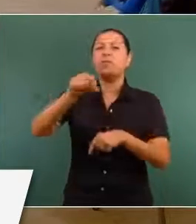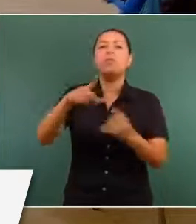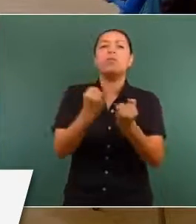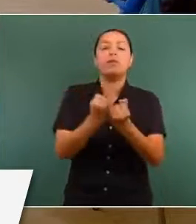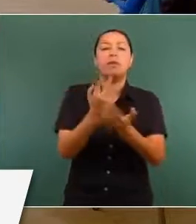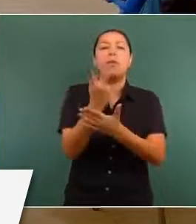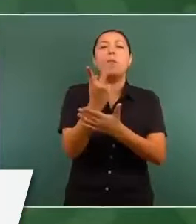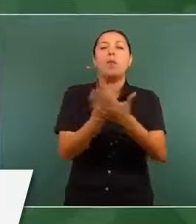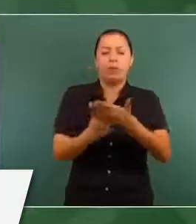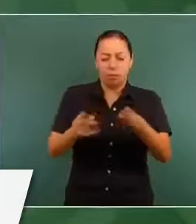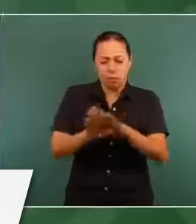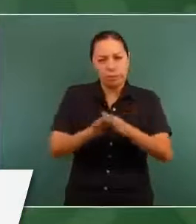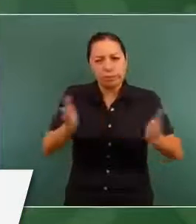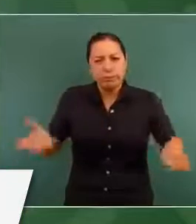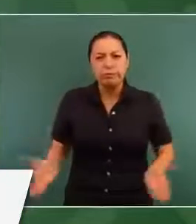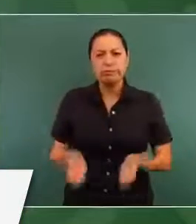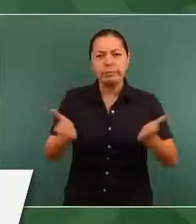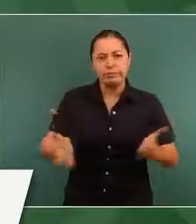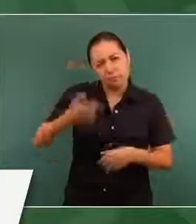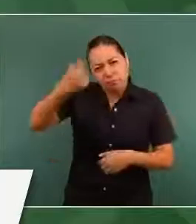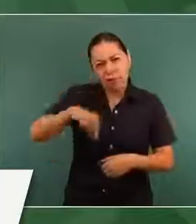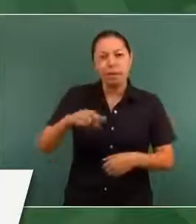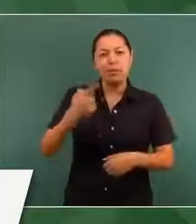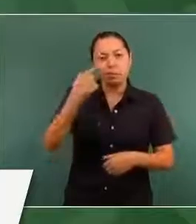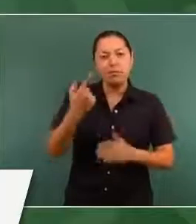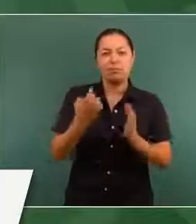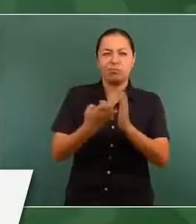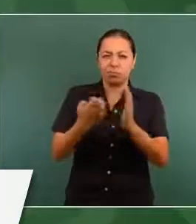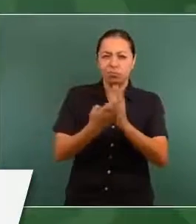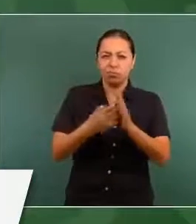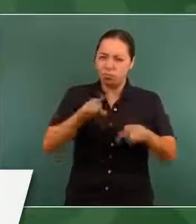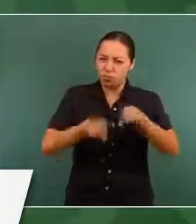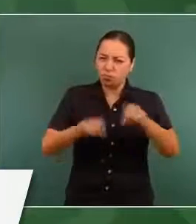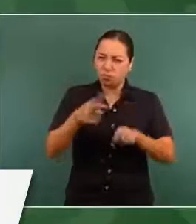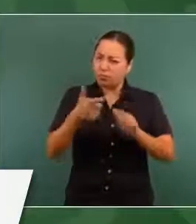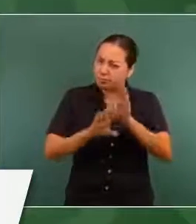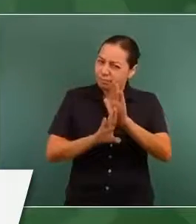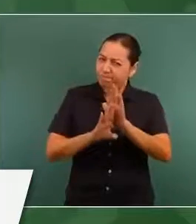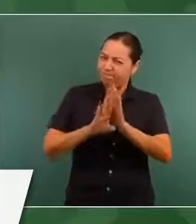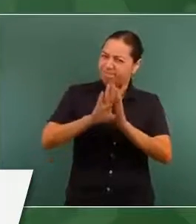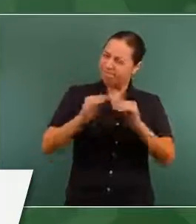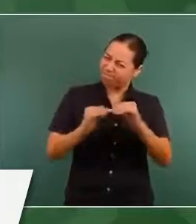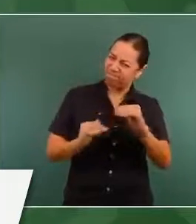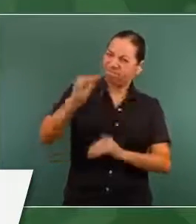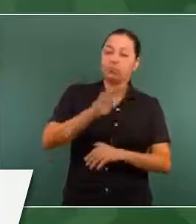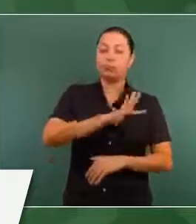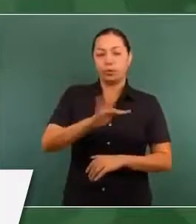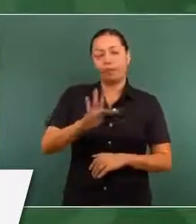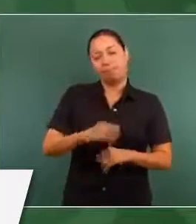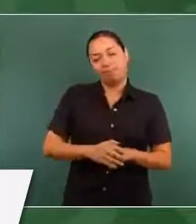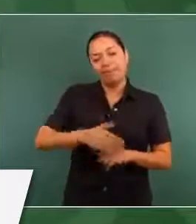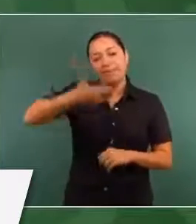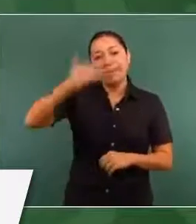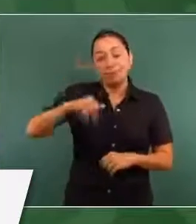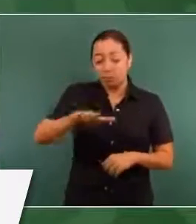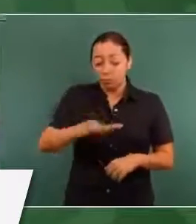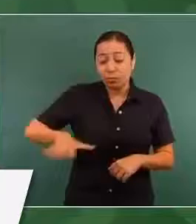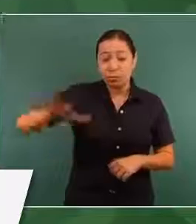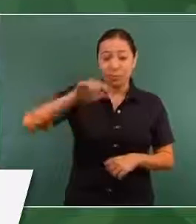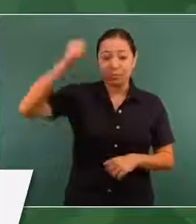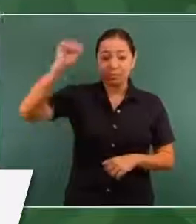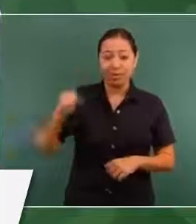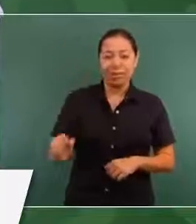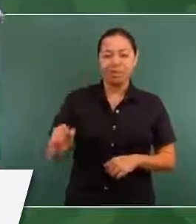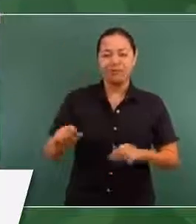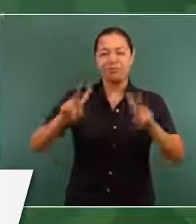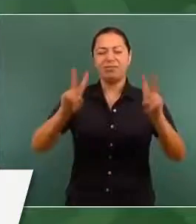reactivación económica. Históricamente los sinaloenses hemos cargado con un estigma que nos lastima y